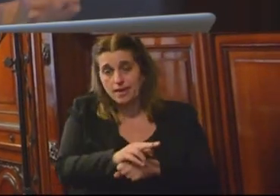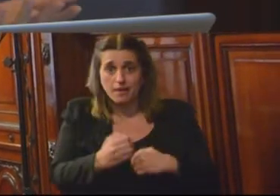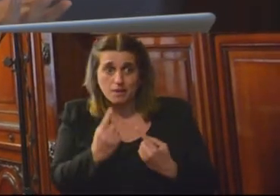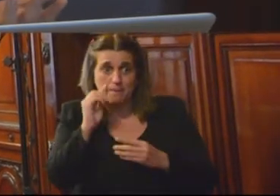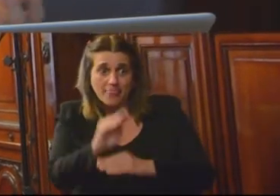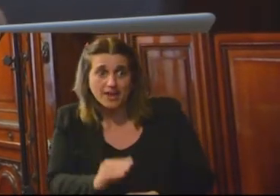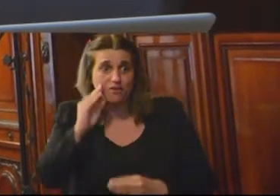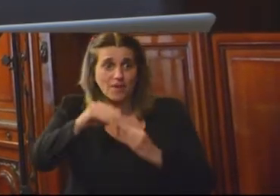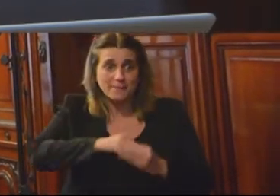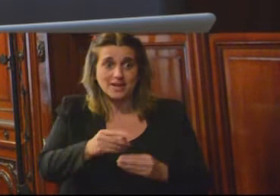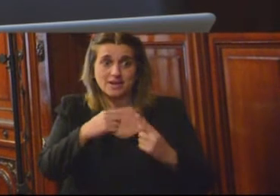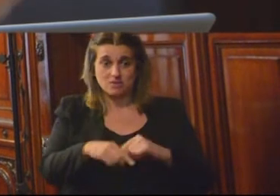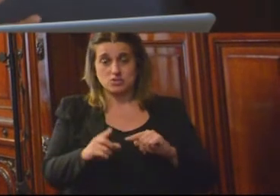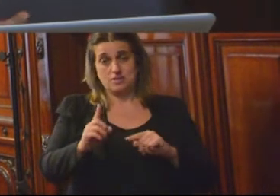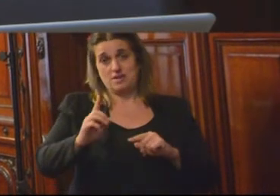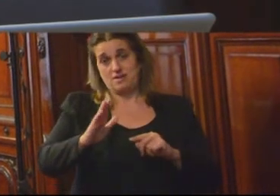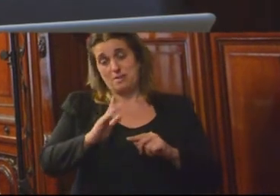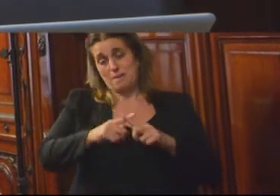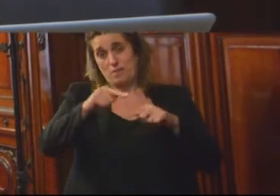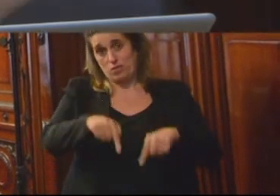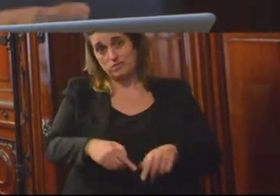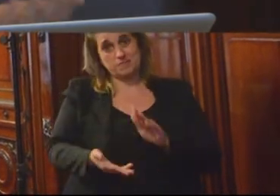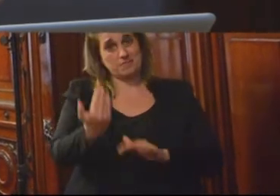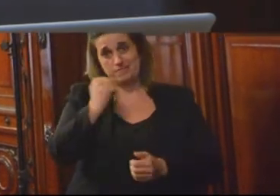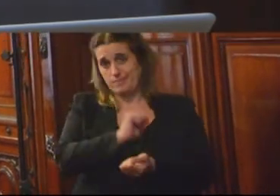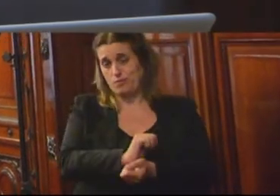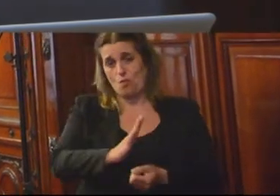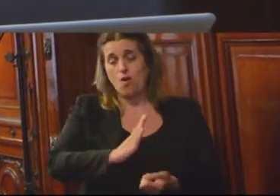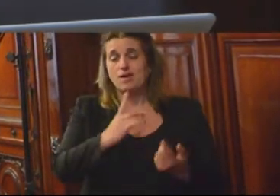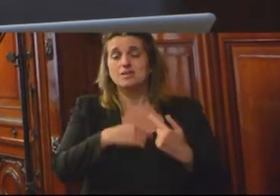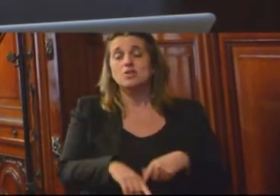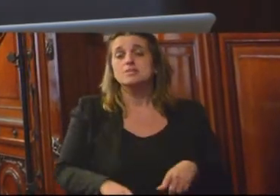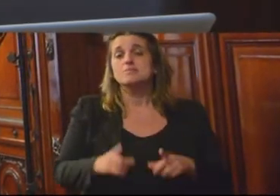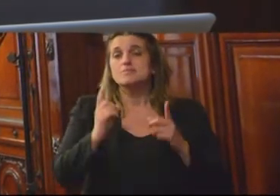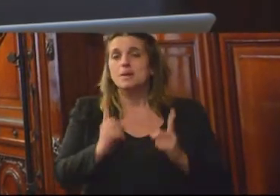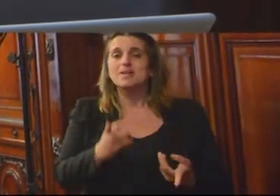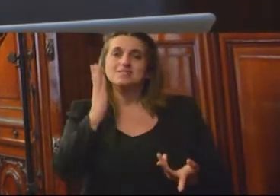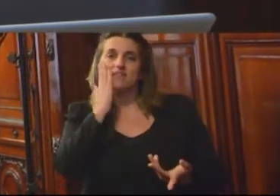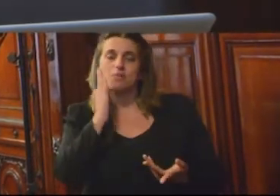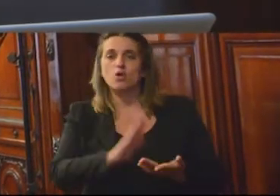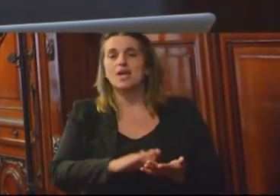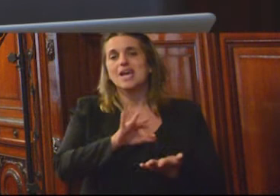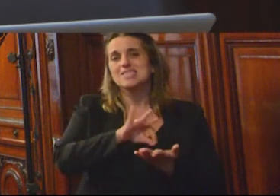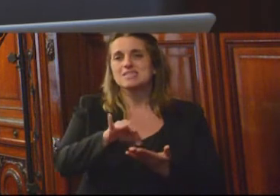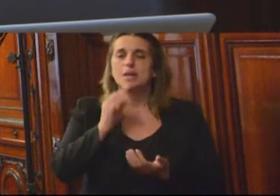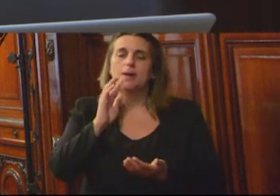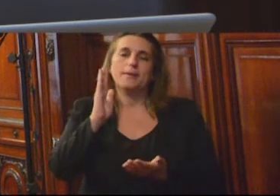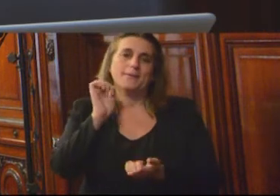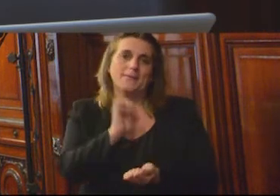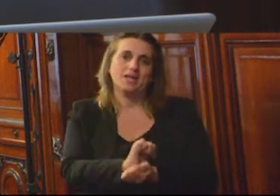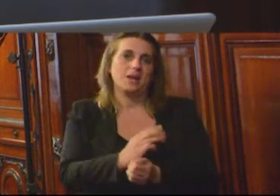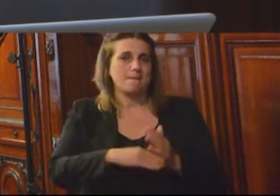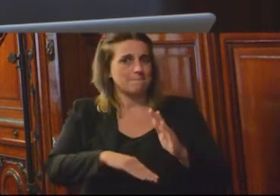ese sesgo de género. Además también tenemos indicios de que el sistema penal es mucho más efectivo